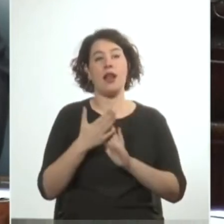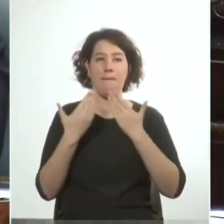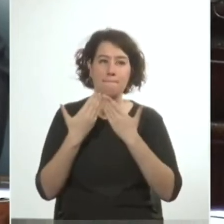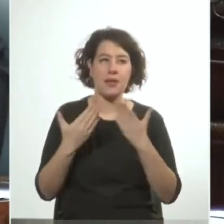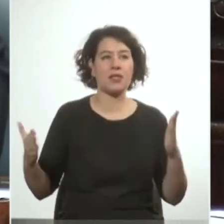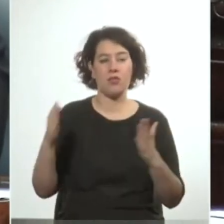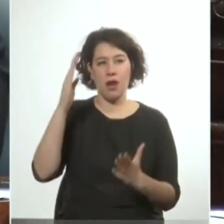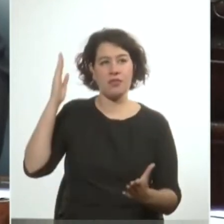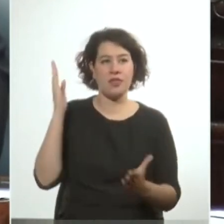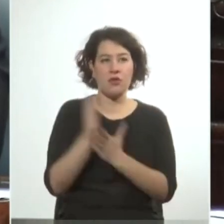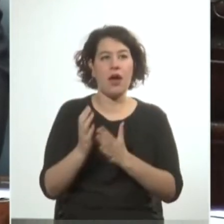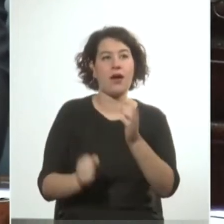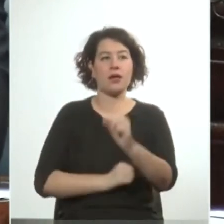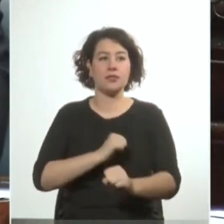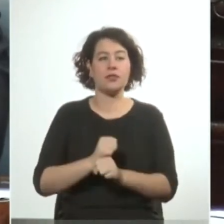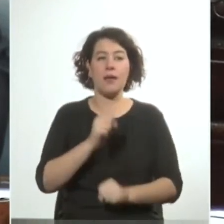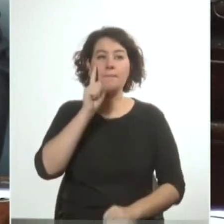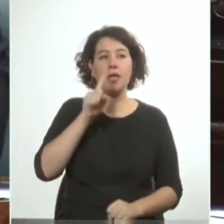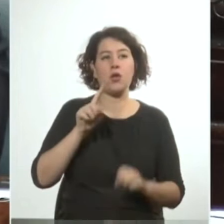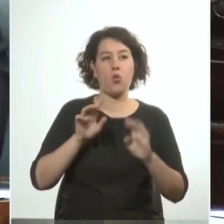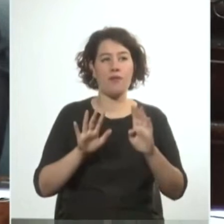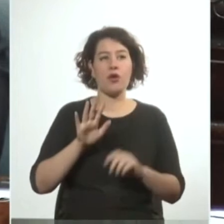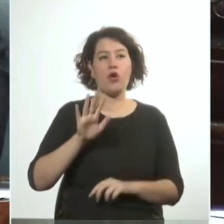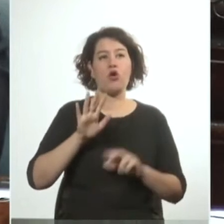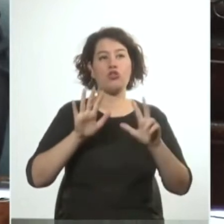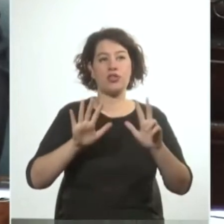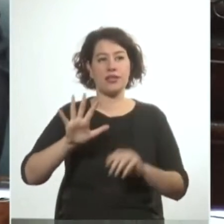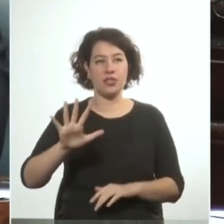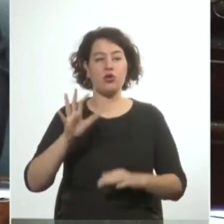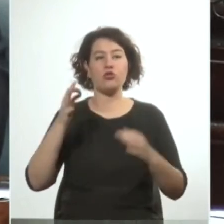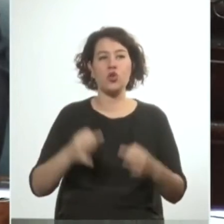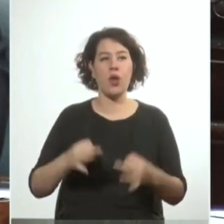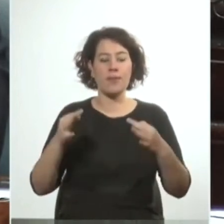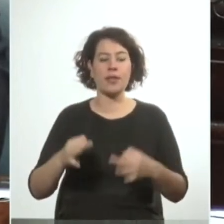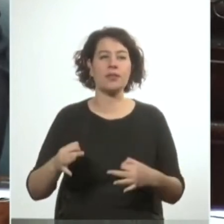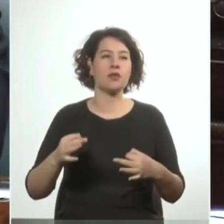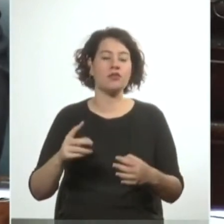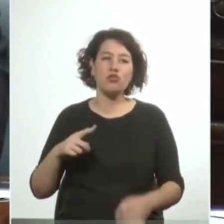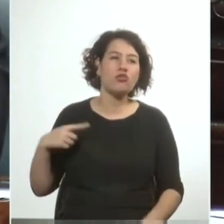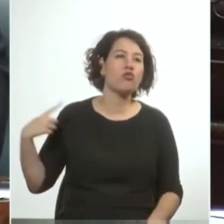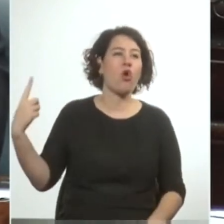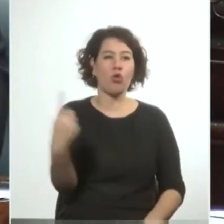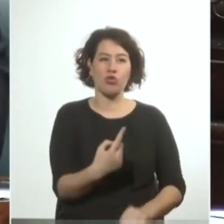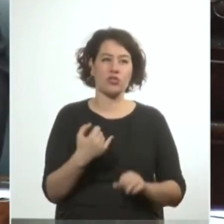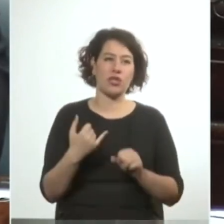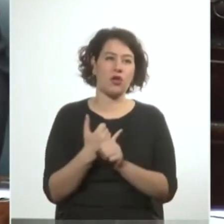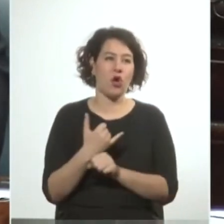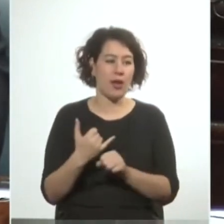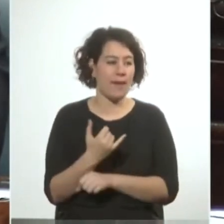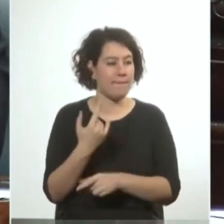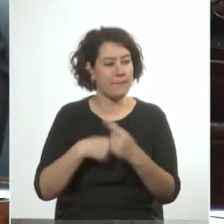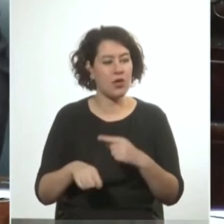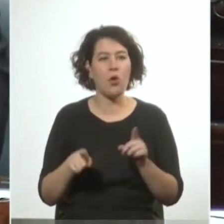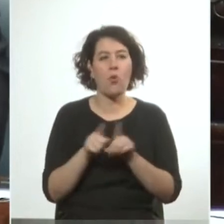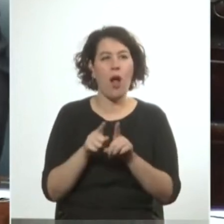dictadura hasta 1985. Seguramente todos los actores cometieron errores pero no